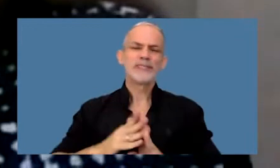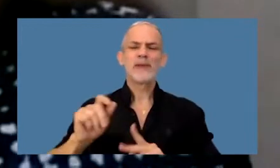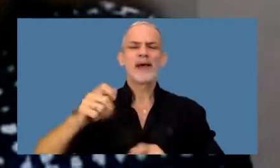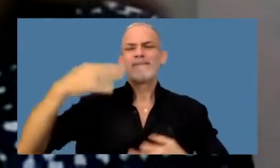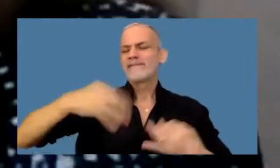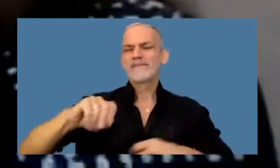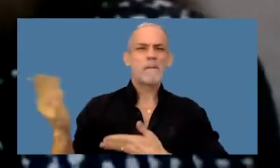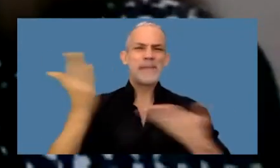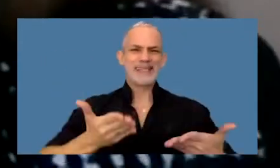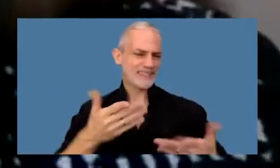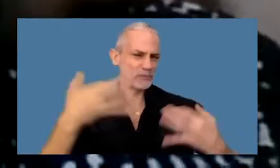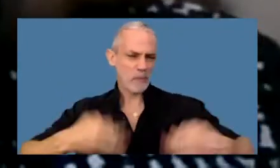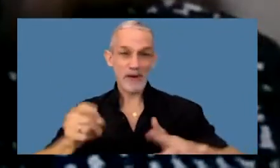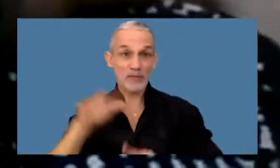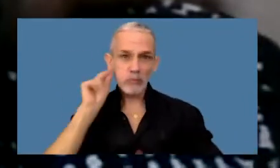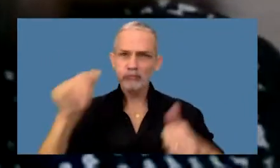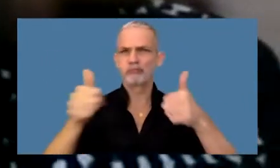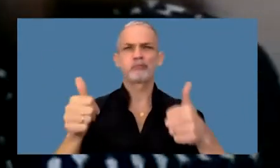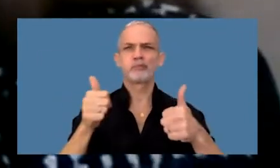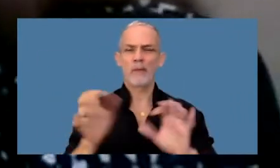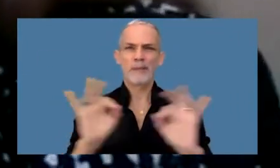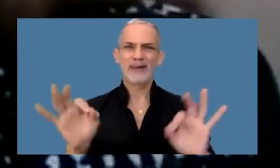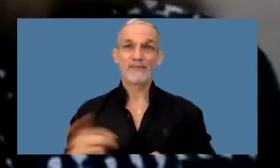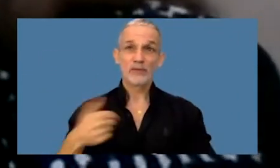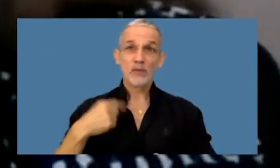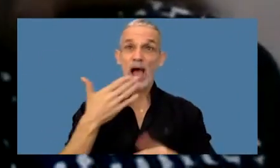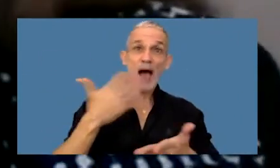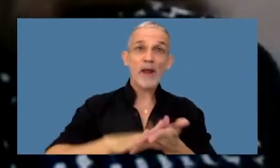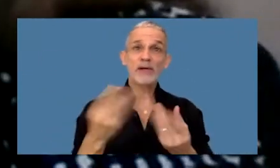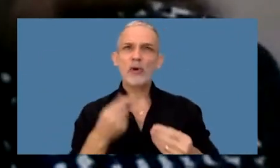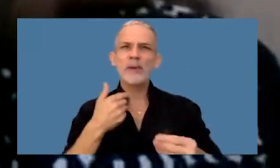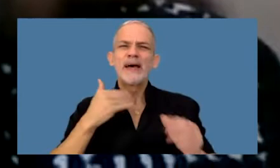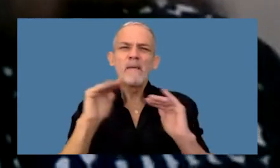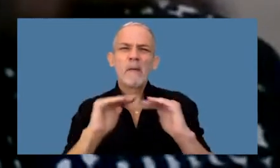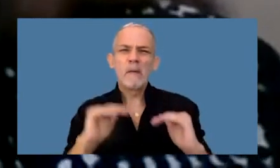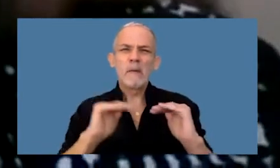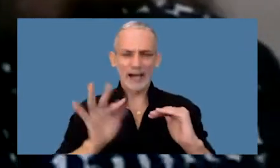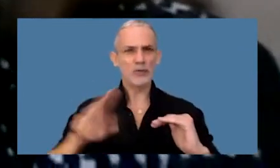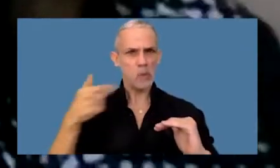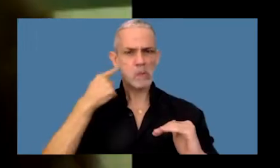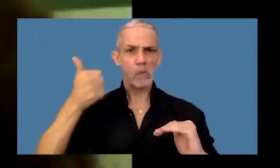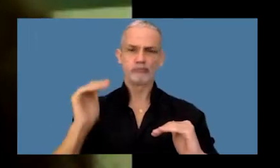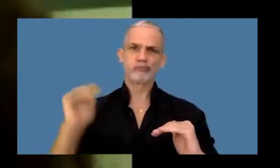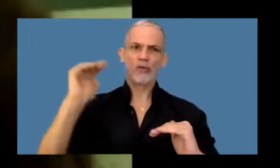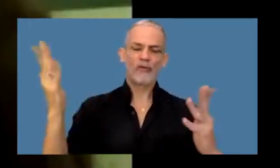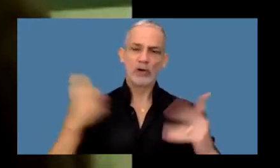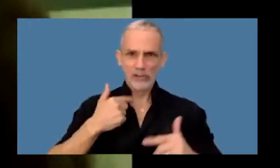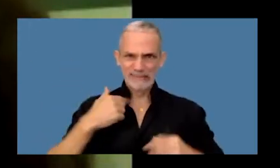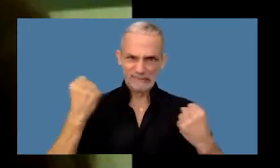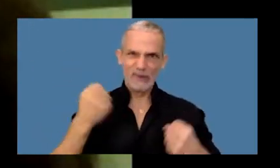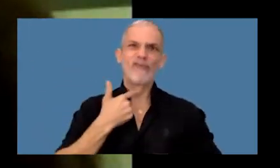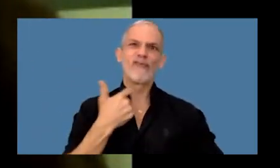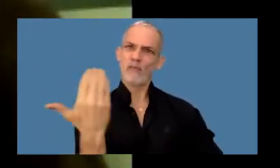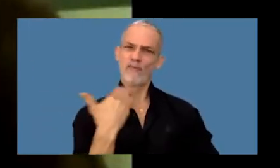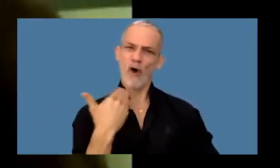presentación. Me escuchan bien porque recién hablaban de que estaba bajito, pero bueno, tras que hablo fuerte,